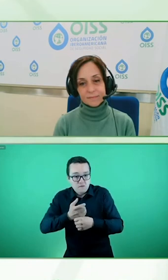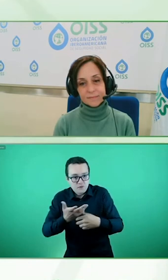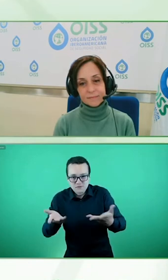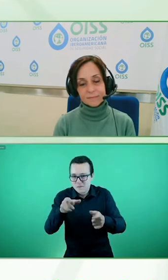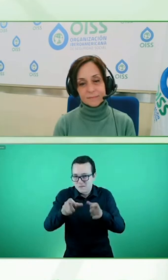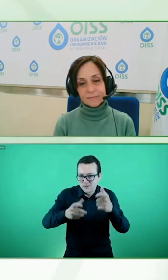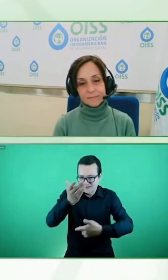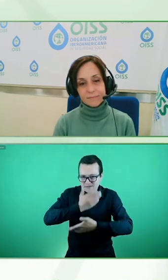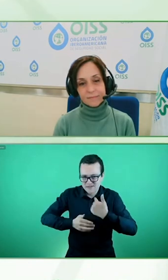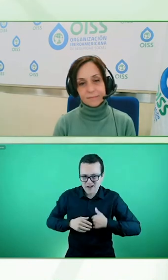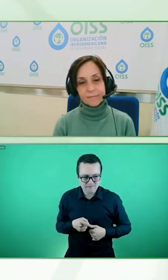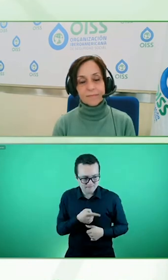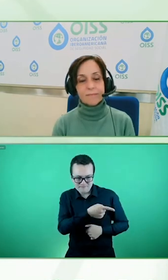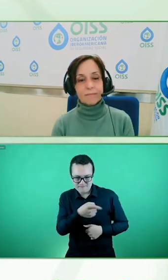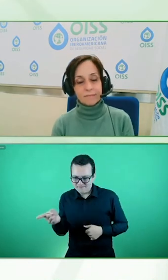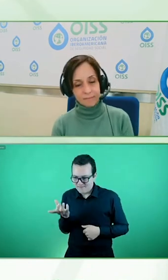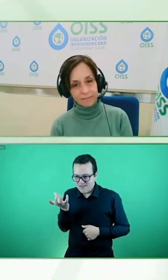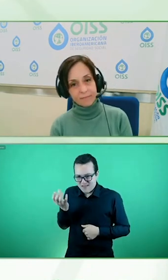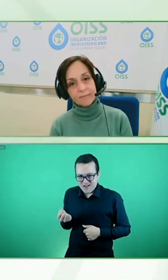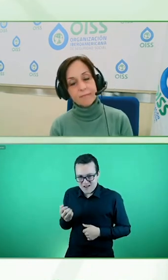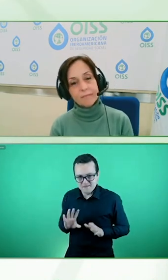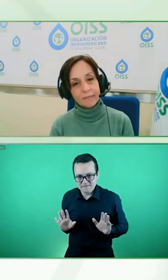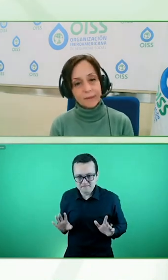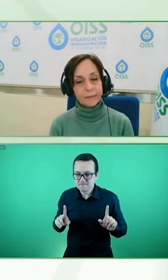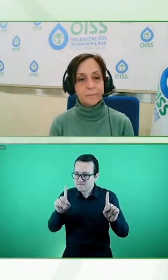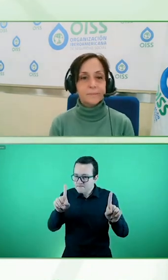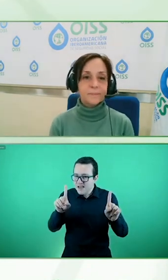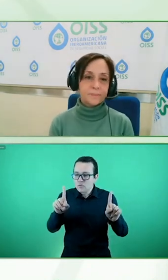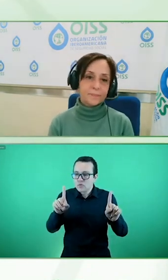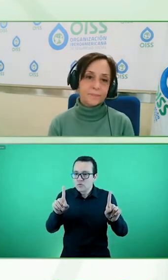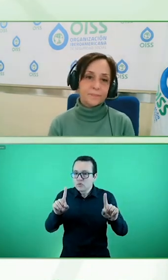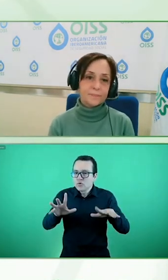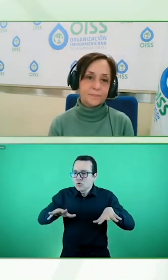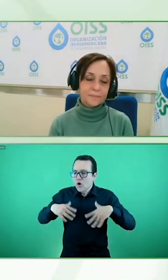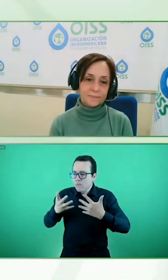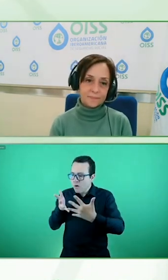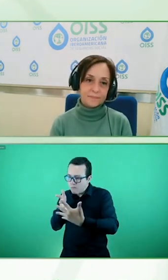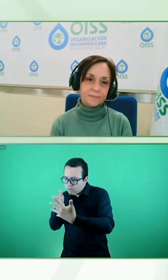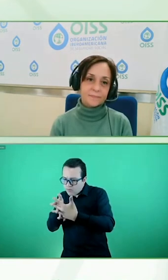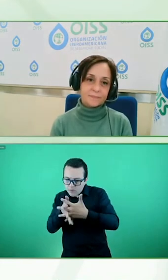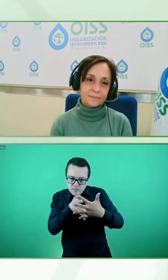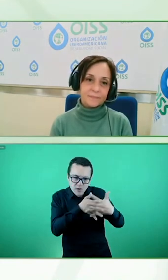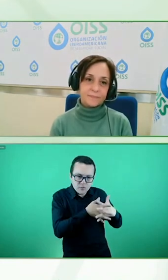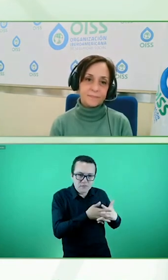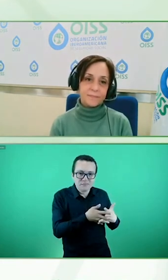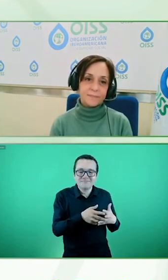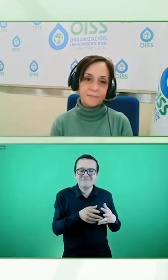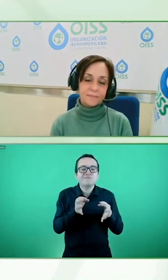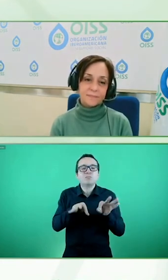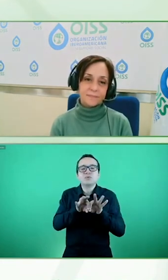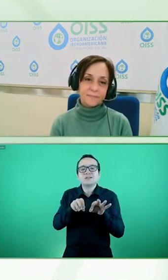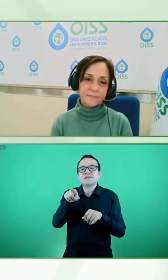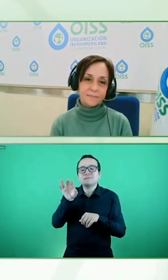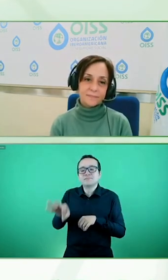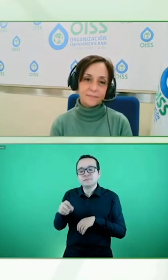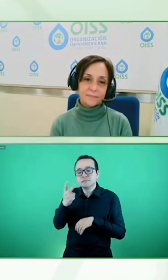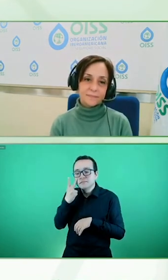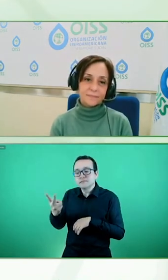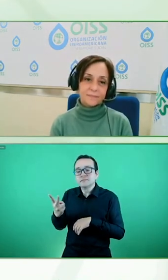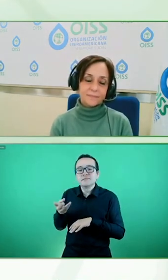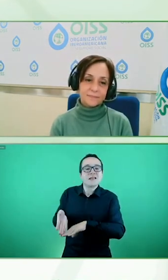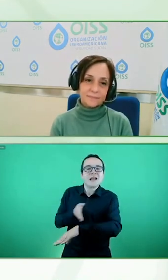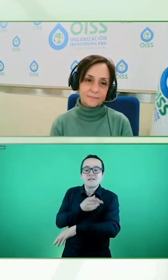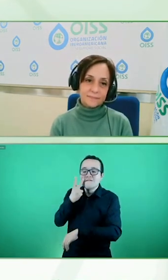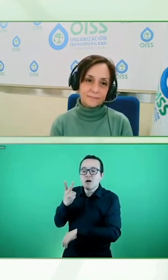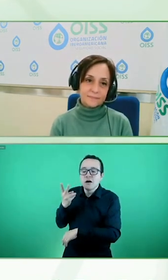hay mecanismos para hacerlo, ¿no? Y un primer mecanismo es quitar las barreras que muchas veces ponemos sin querer para que la gente invierta en esos mercados, ¿no?